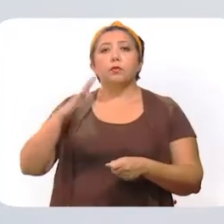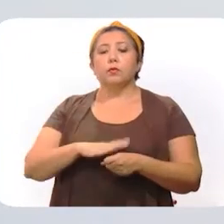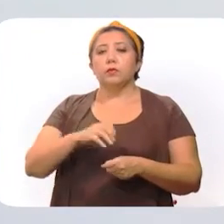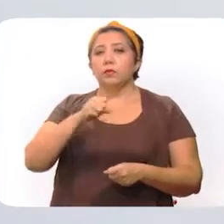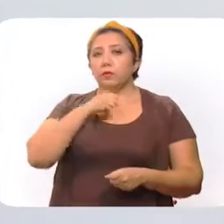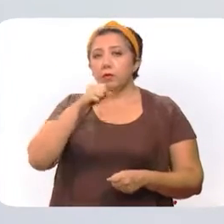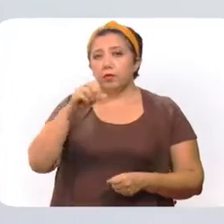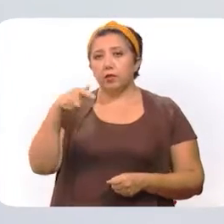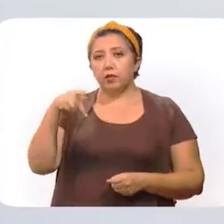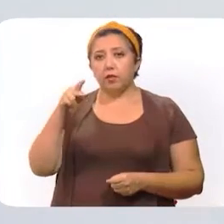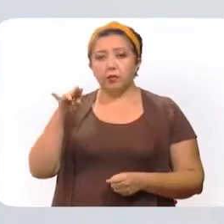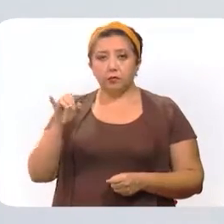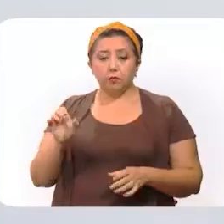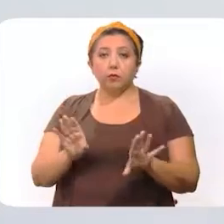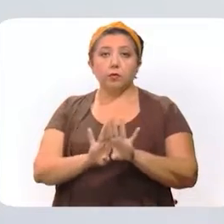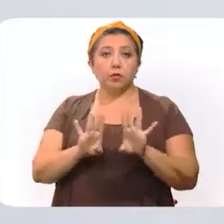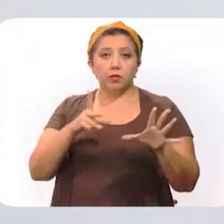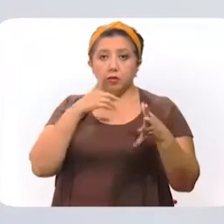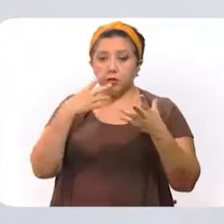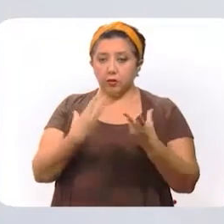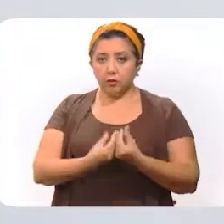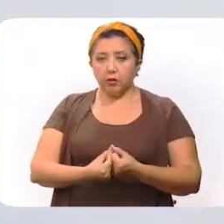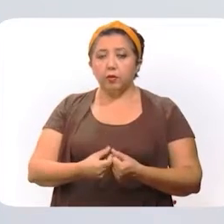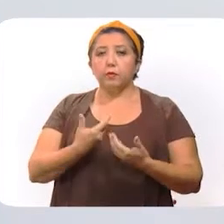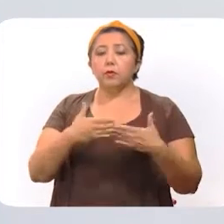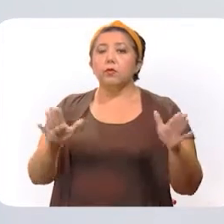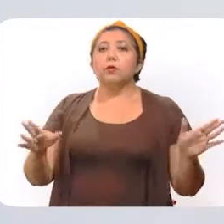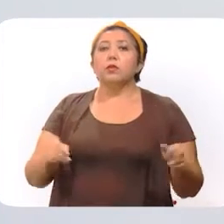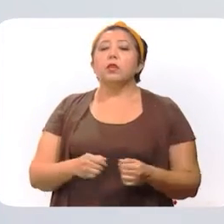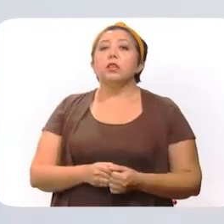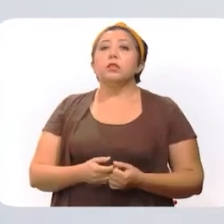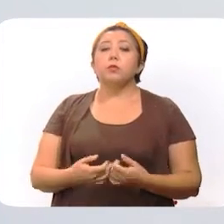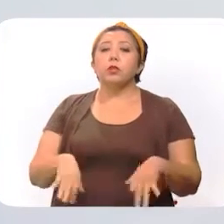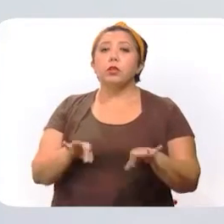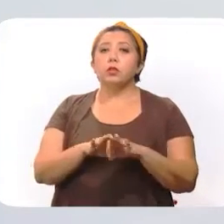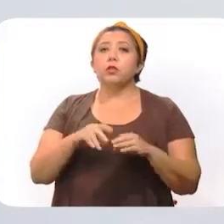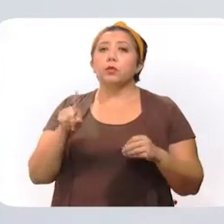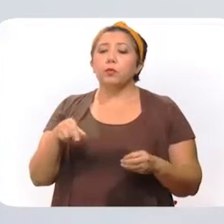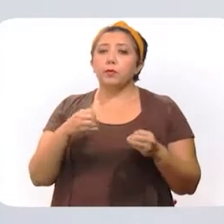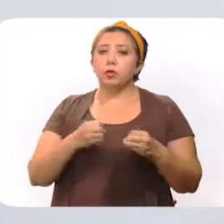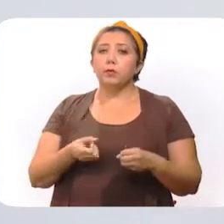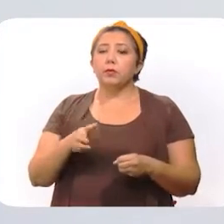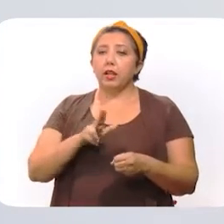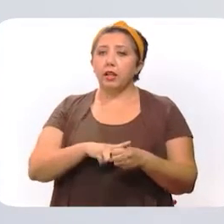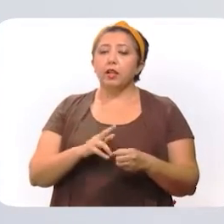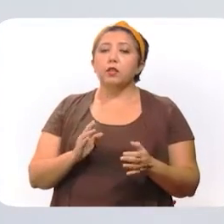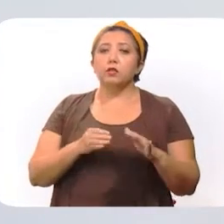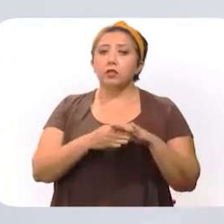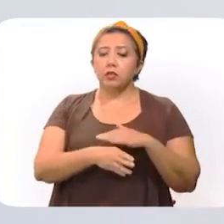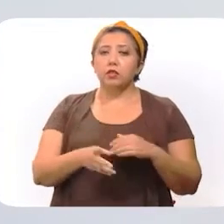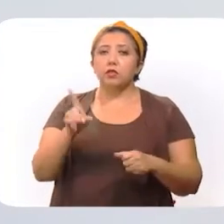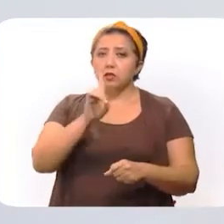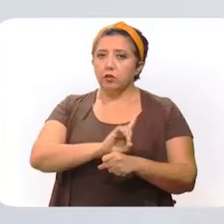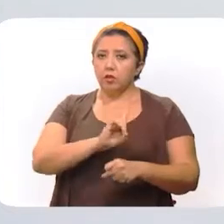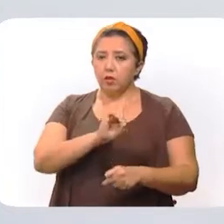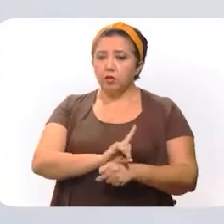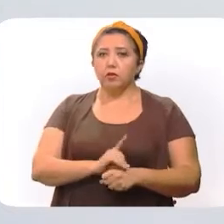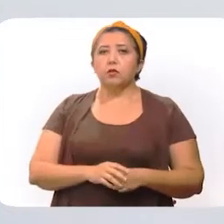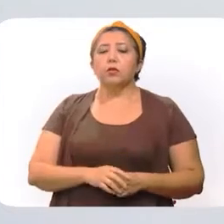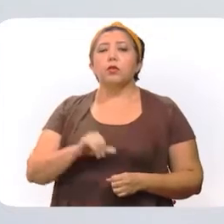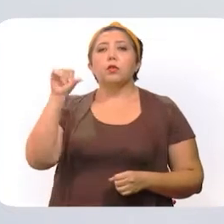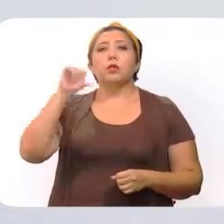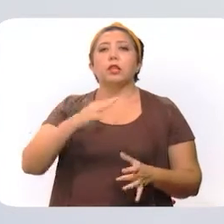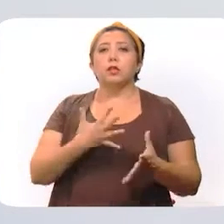mayores de Cagua. Como hemos señalado, en la reapertura económica los datos más importantes son la ocupación hospitalaria y los ingresos diarios.